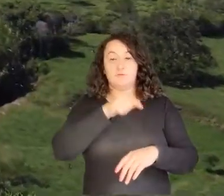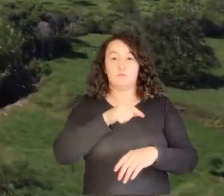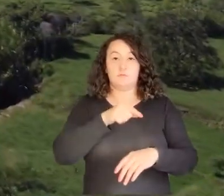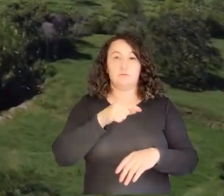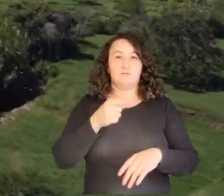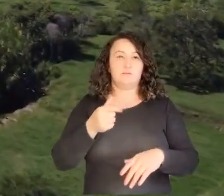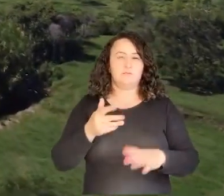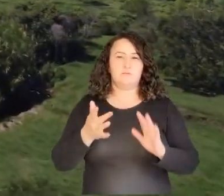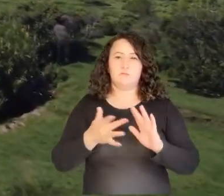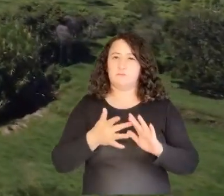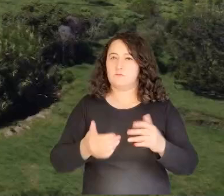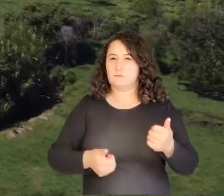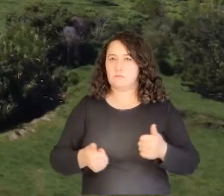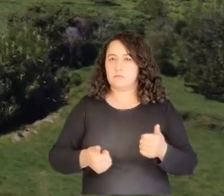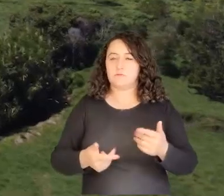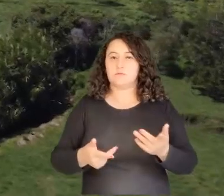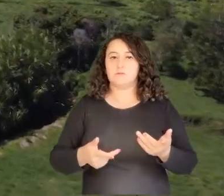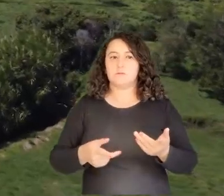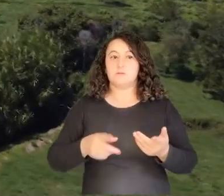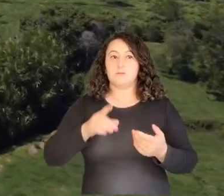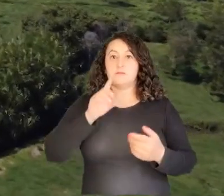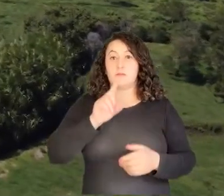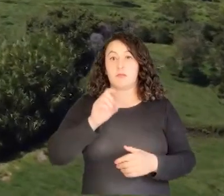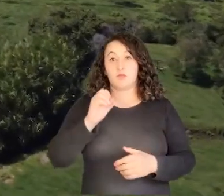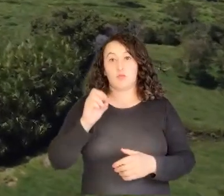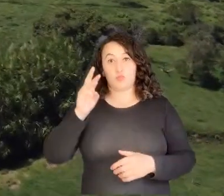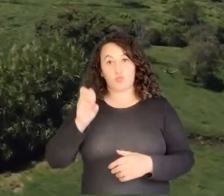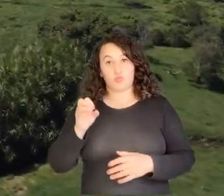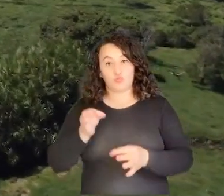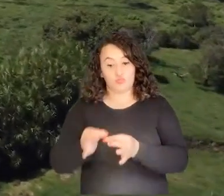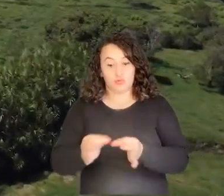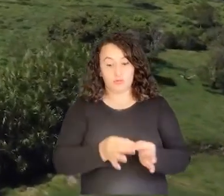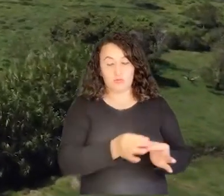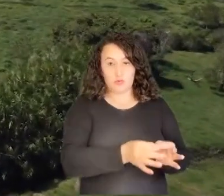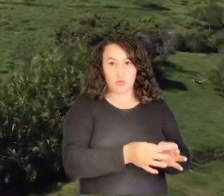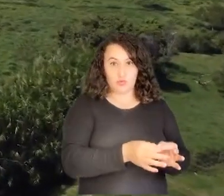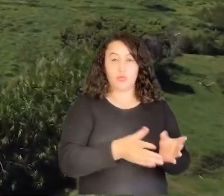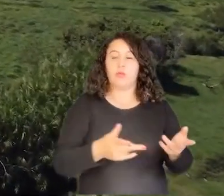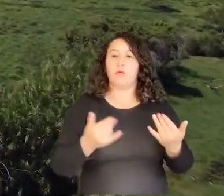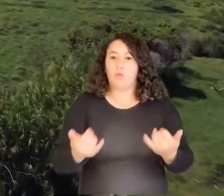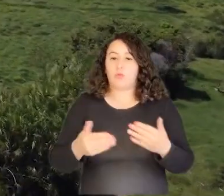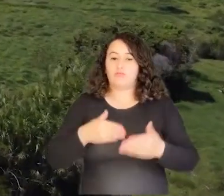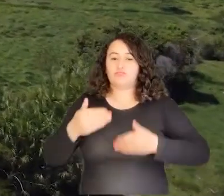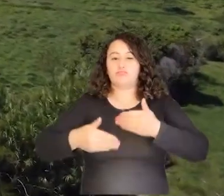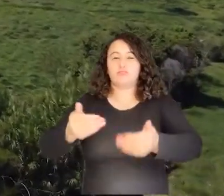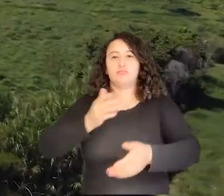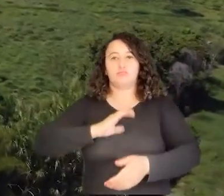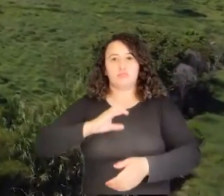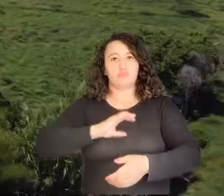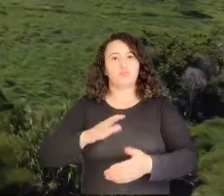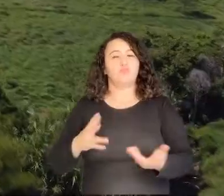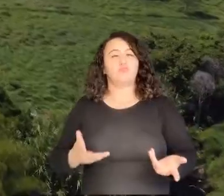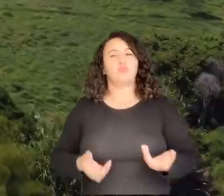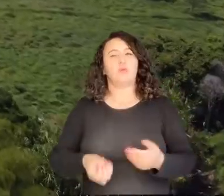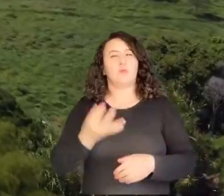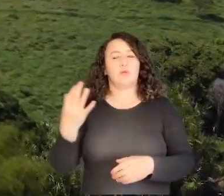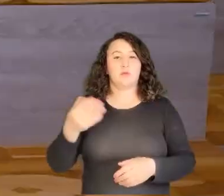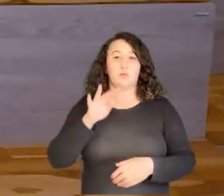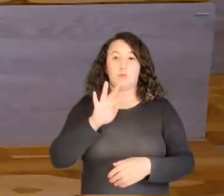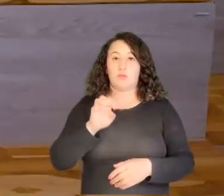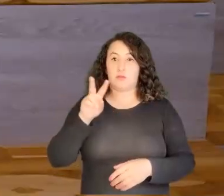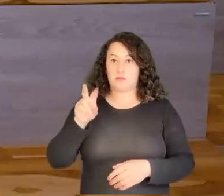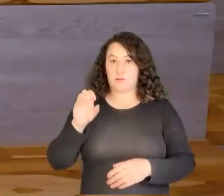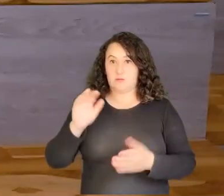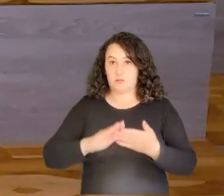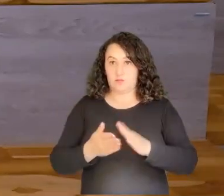las cuales están en 108 municipios, y pues vamos en el proceso de caracterización con 97 de estas comunidades.